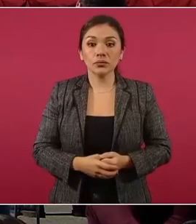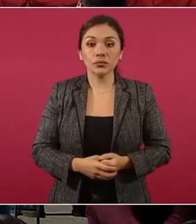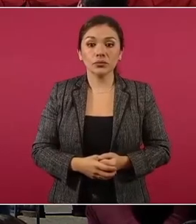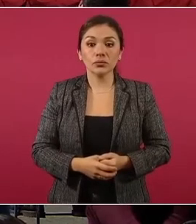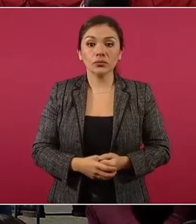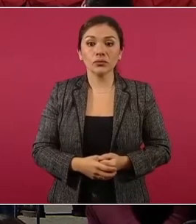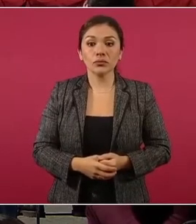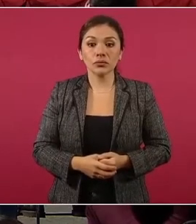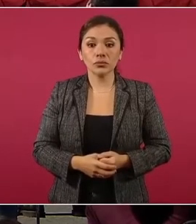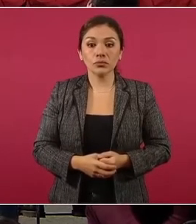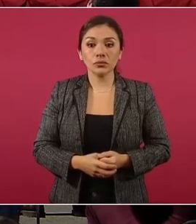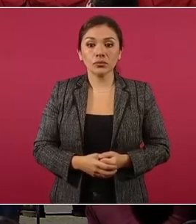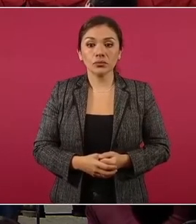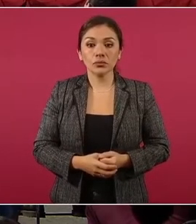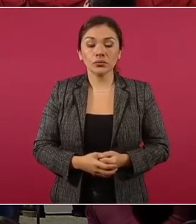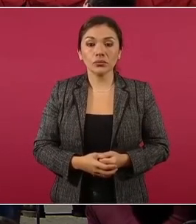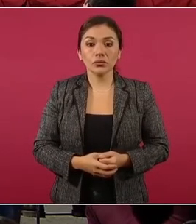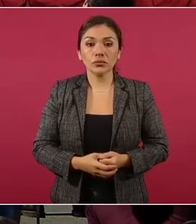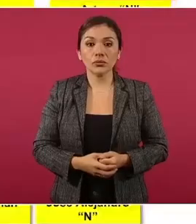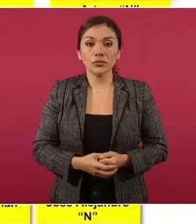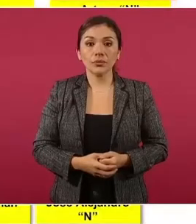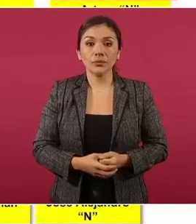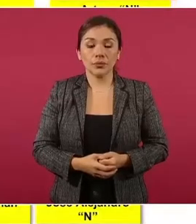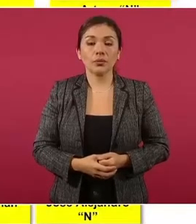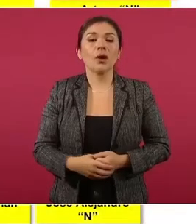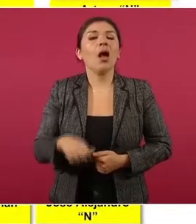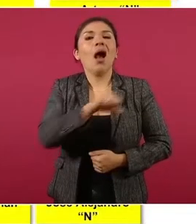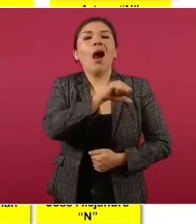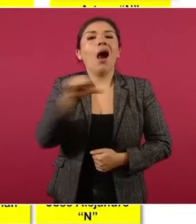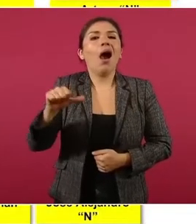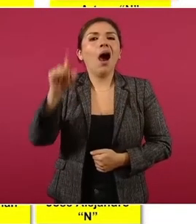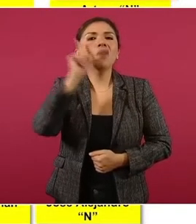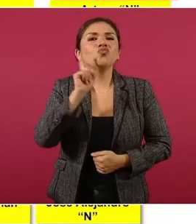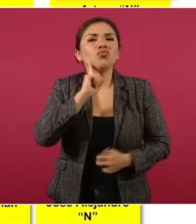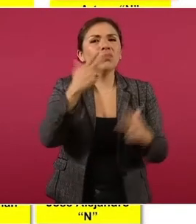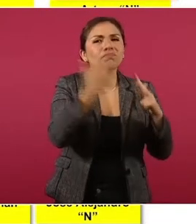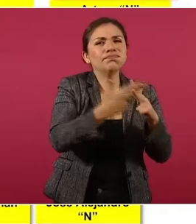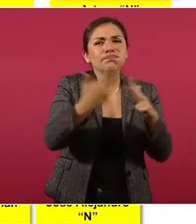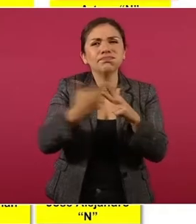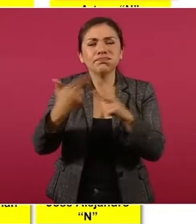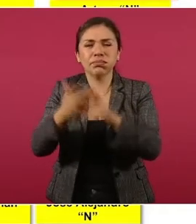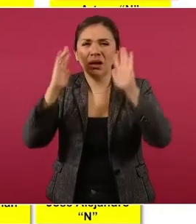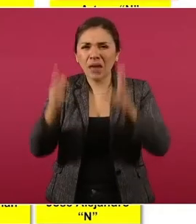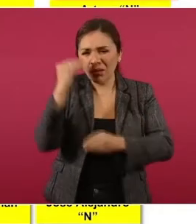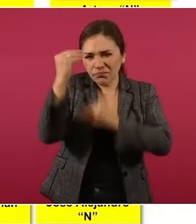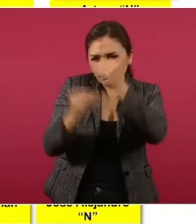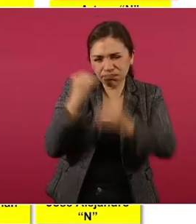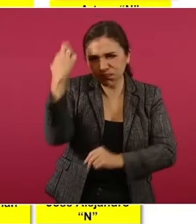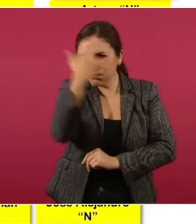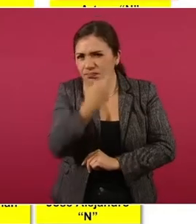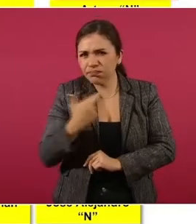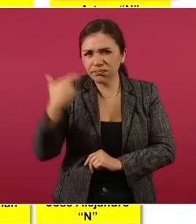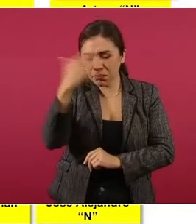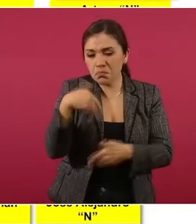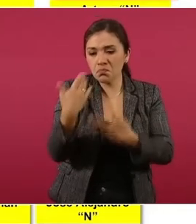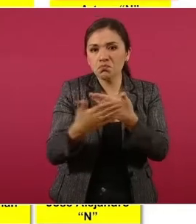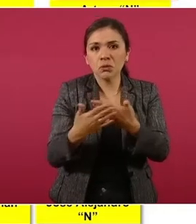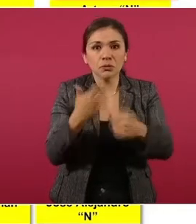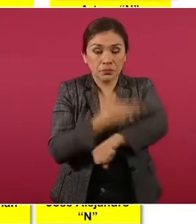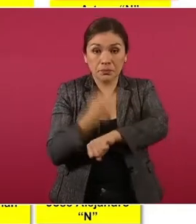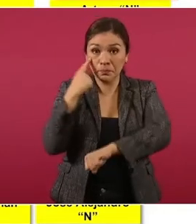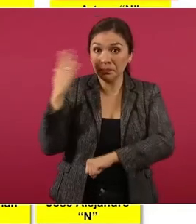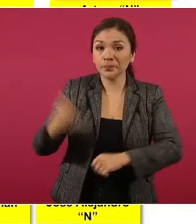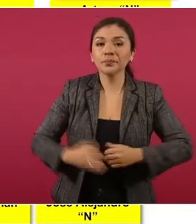En el caso de los feminicidios resueltos o en vías de ser procesados